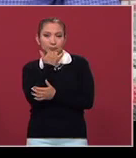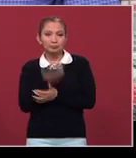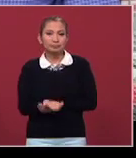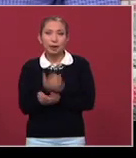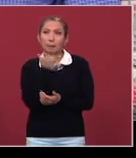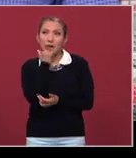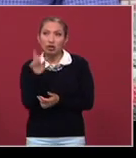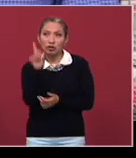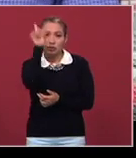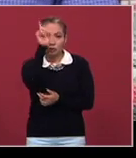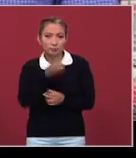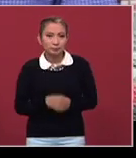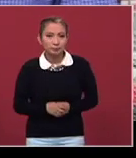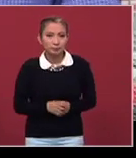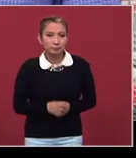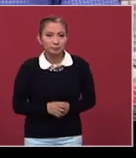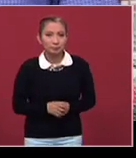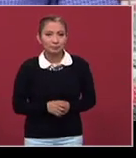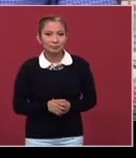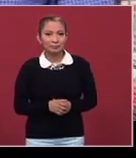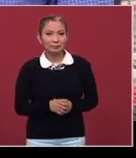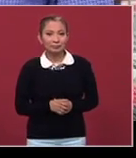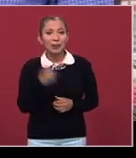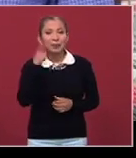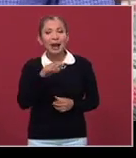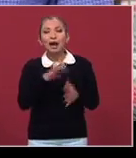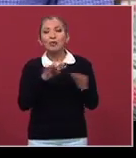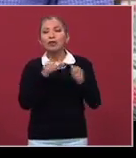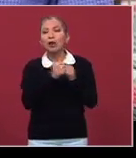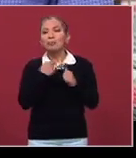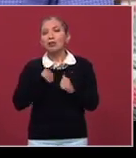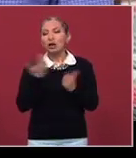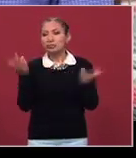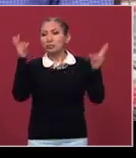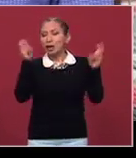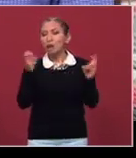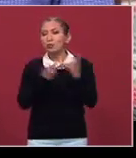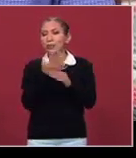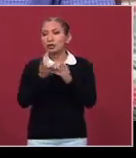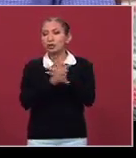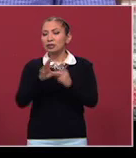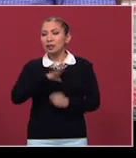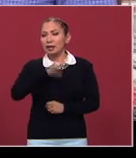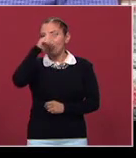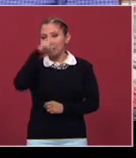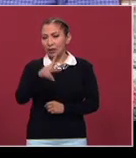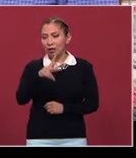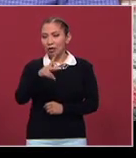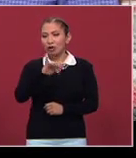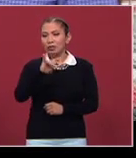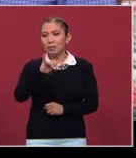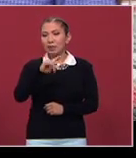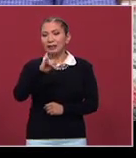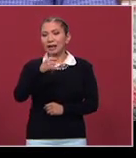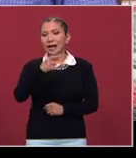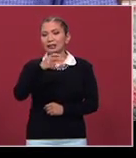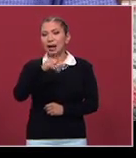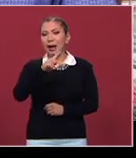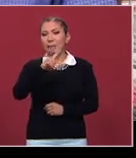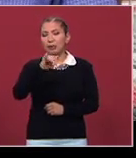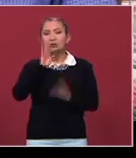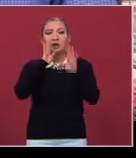perdón divino. para Cuenta Conmigo en su sección Novedad de la Patria José Martín García Campos